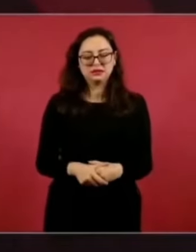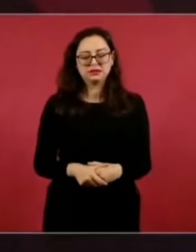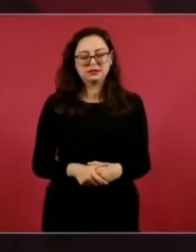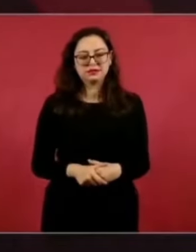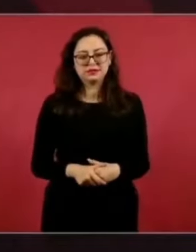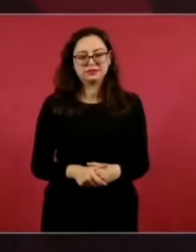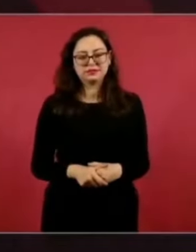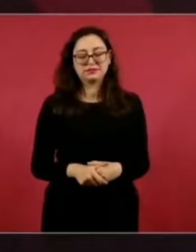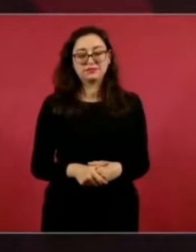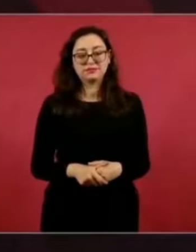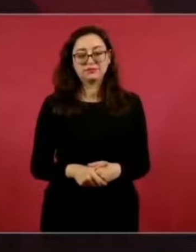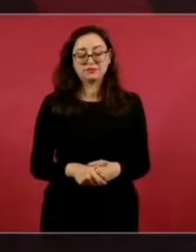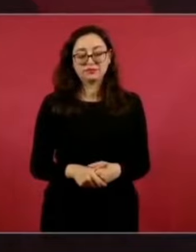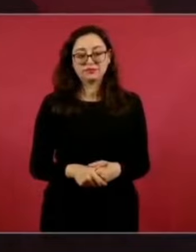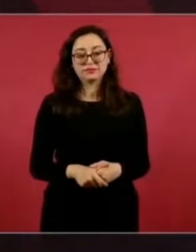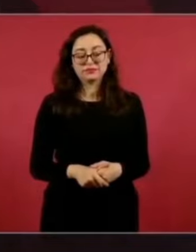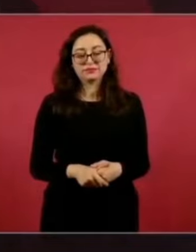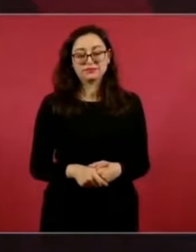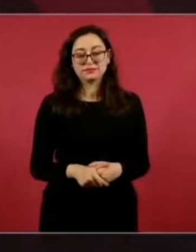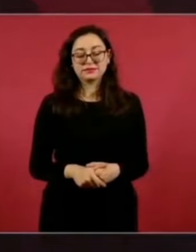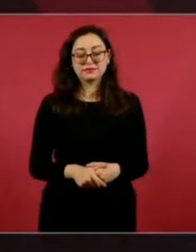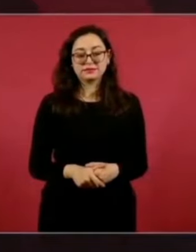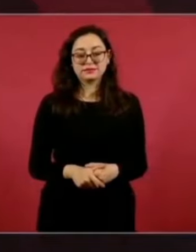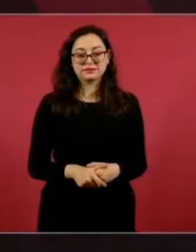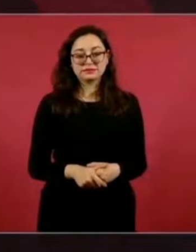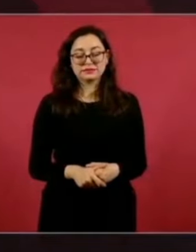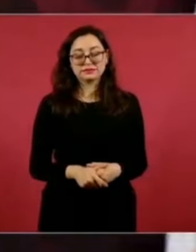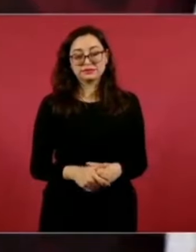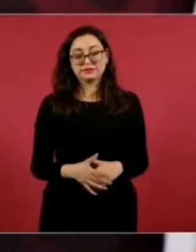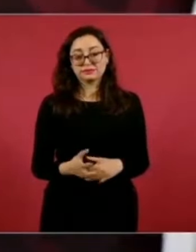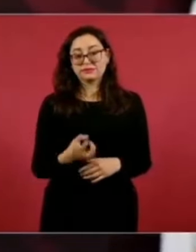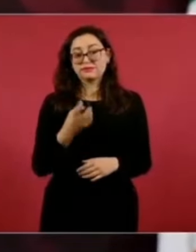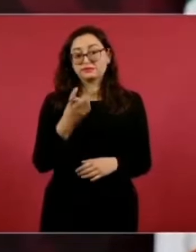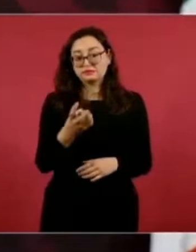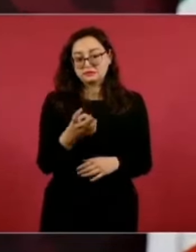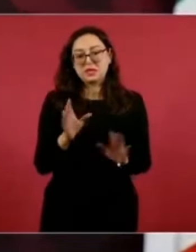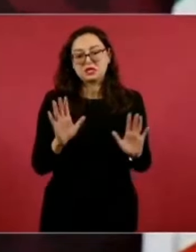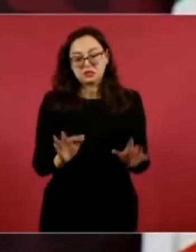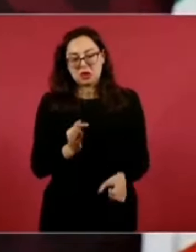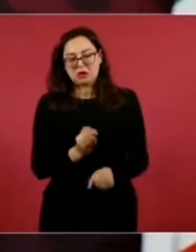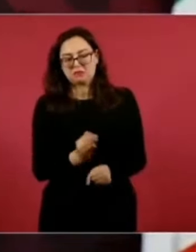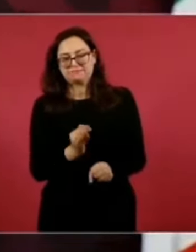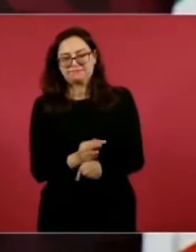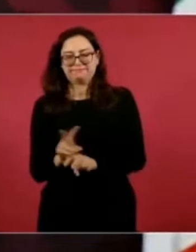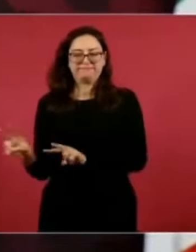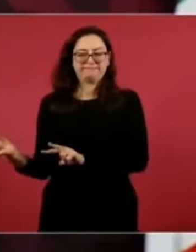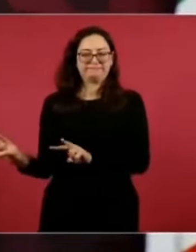Entonces, eso es lo que está sucediendo, vamos a esperarnos.